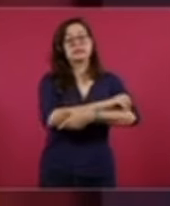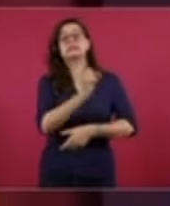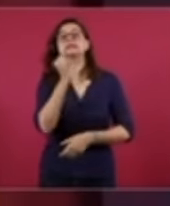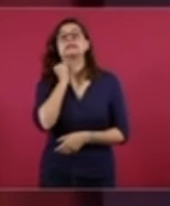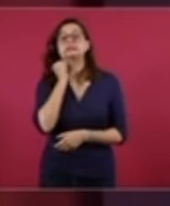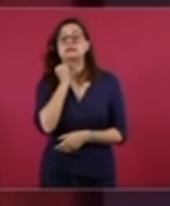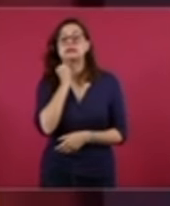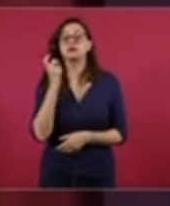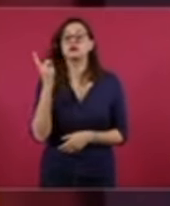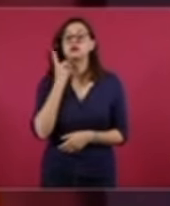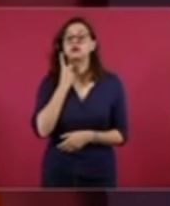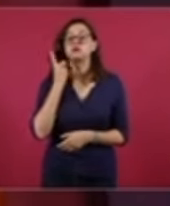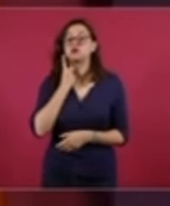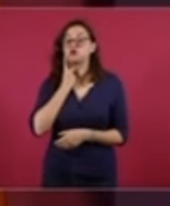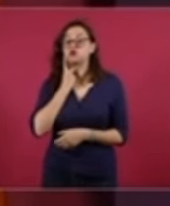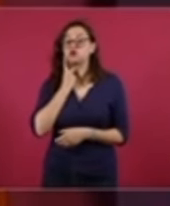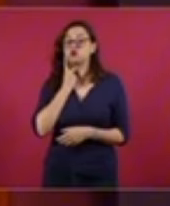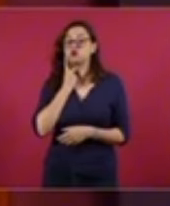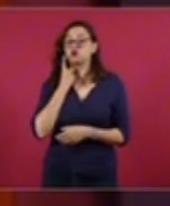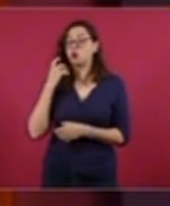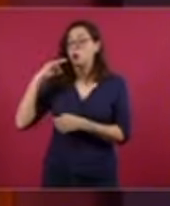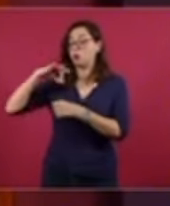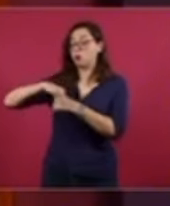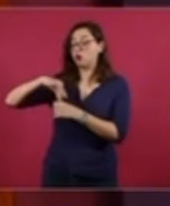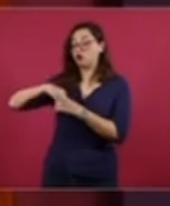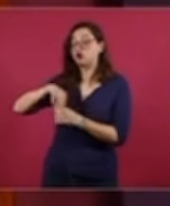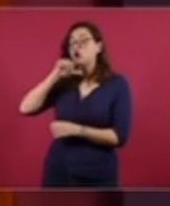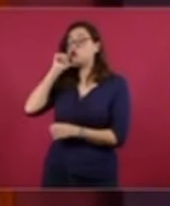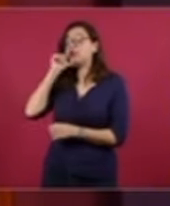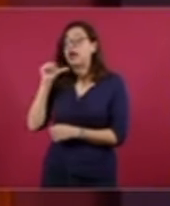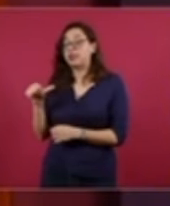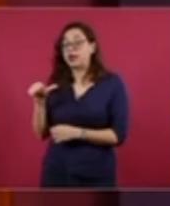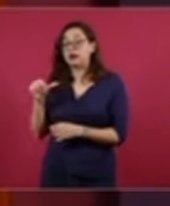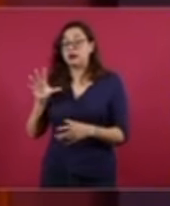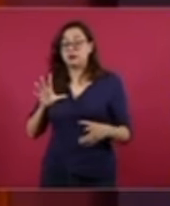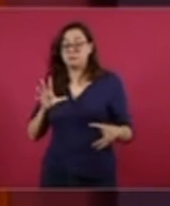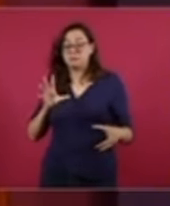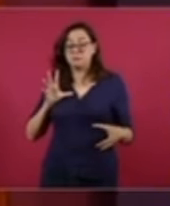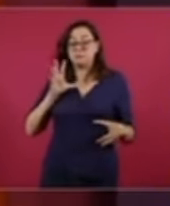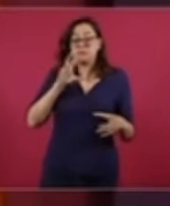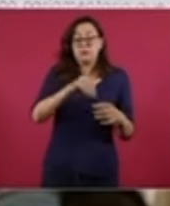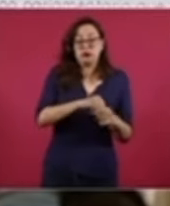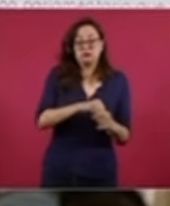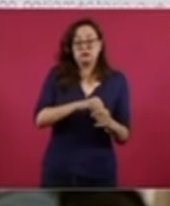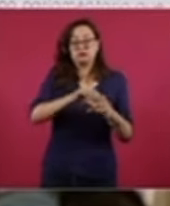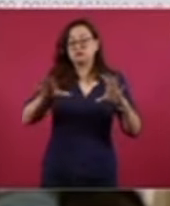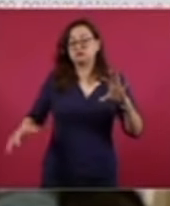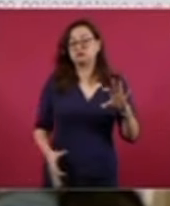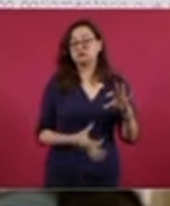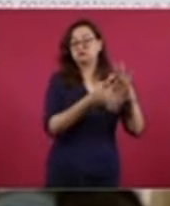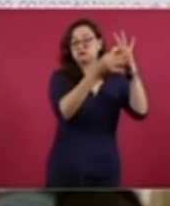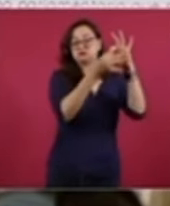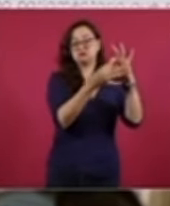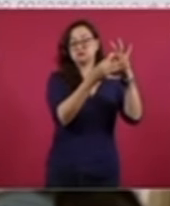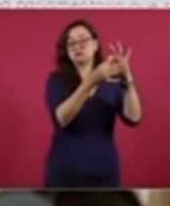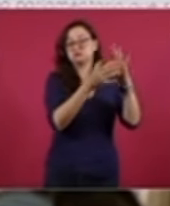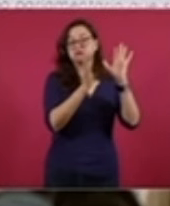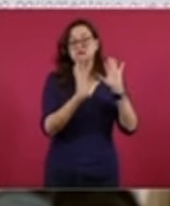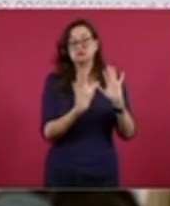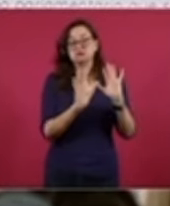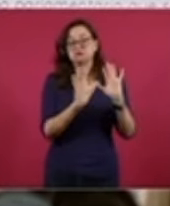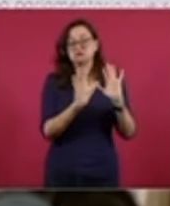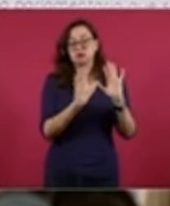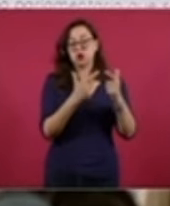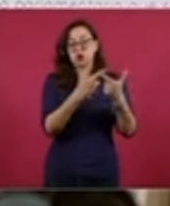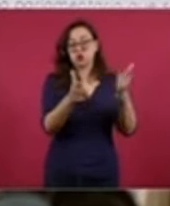principio de representación proporcional que le correspondan como si se tratara de un